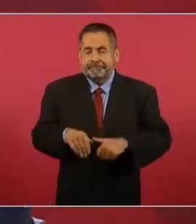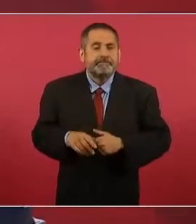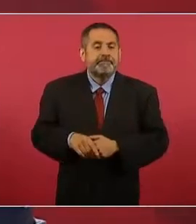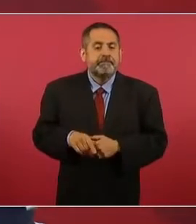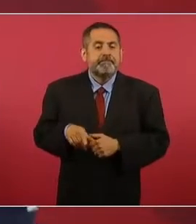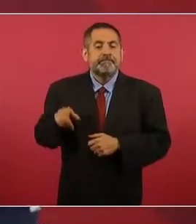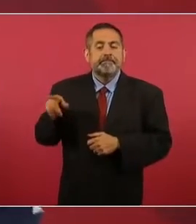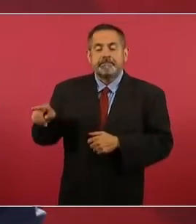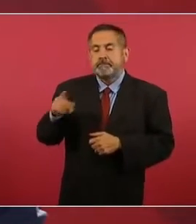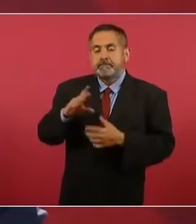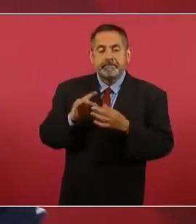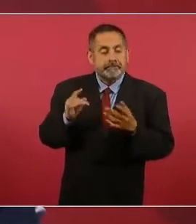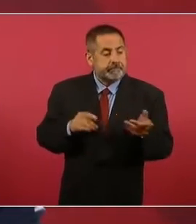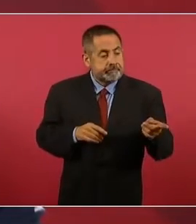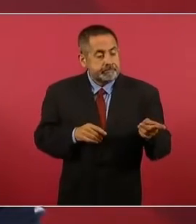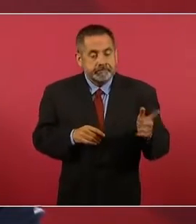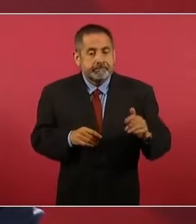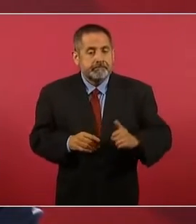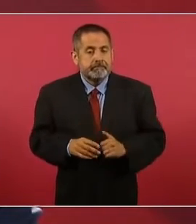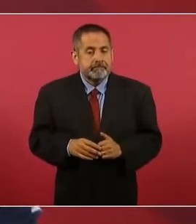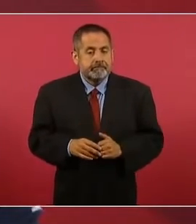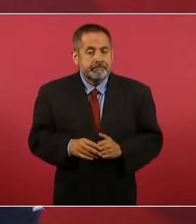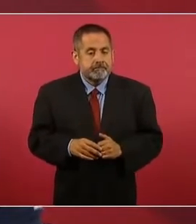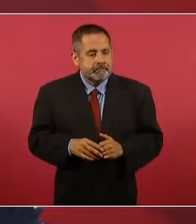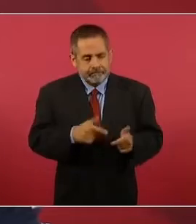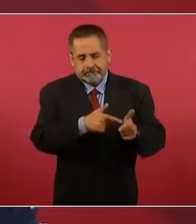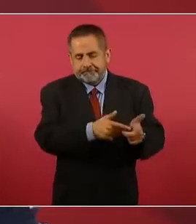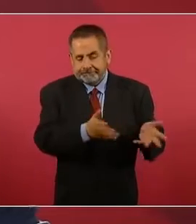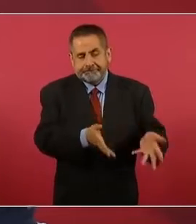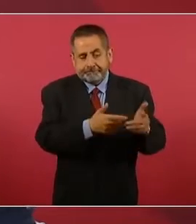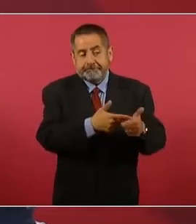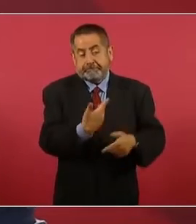decía, sigan su camino,